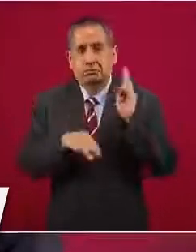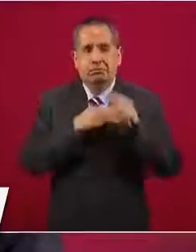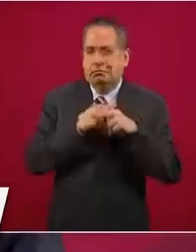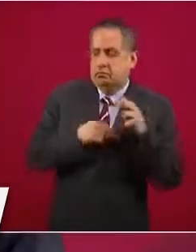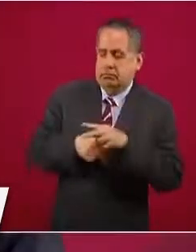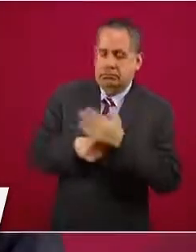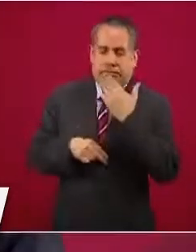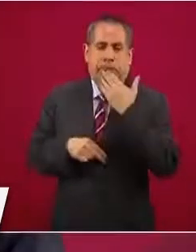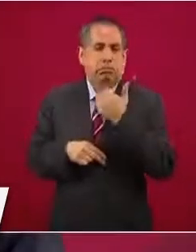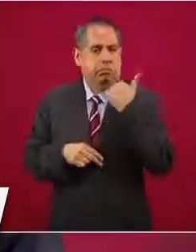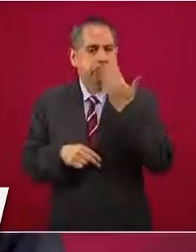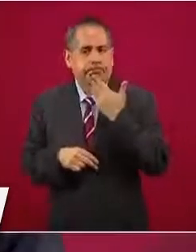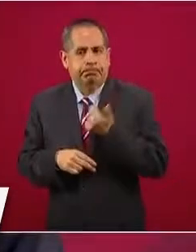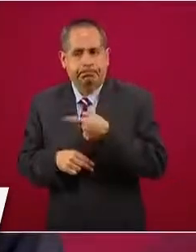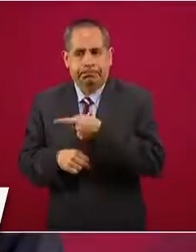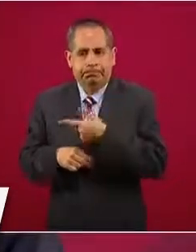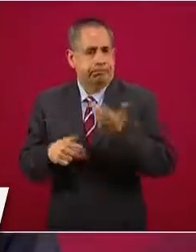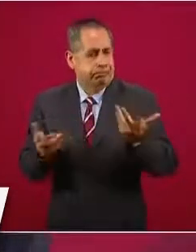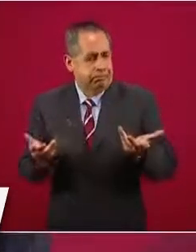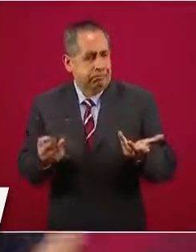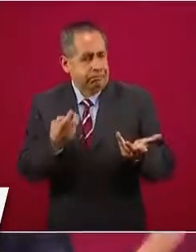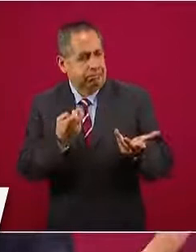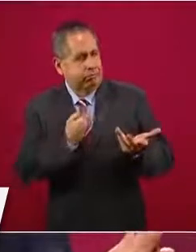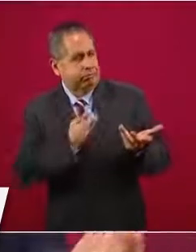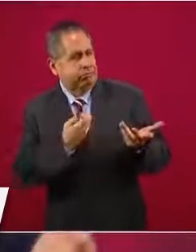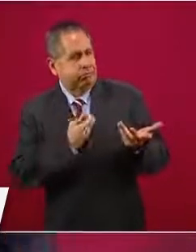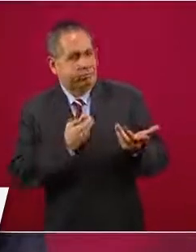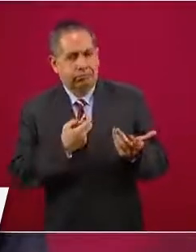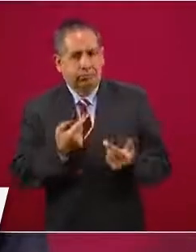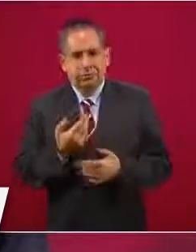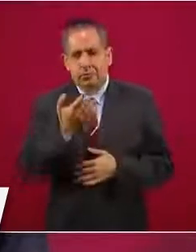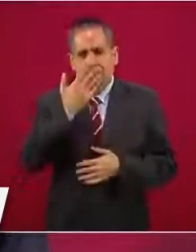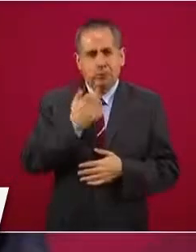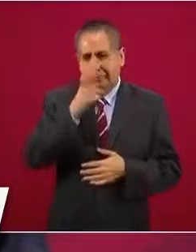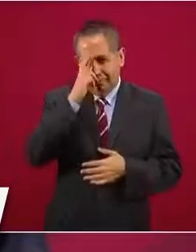nos perdían el respeto.